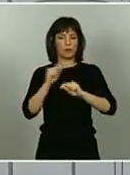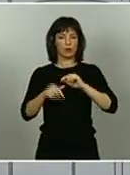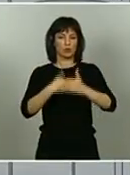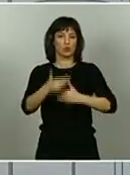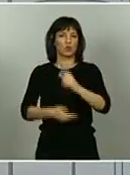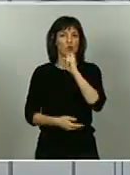alguna medida de prevención.